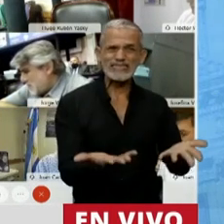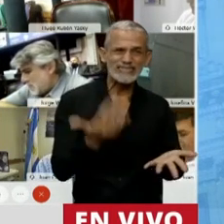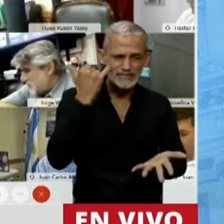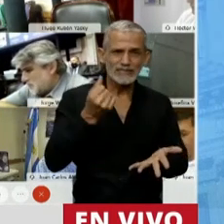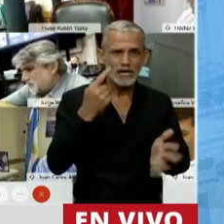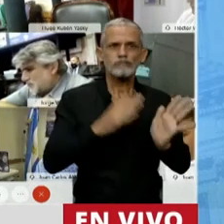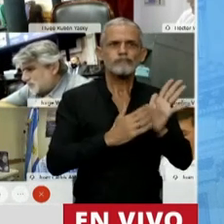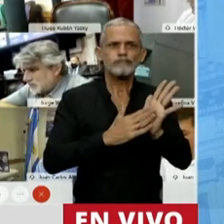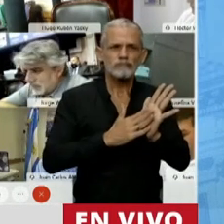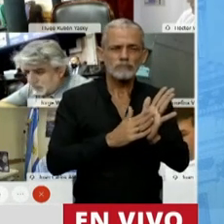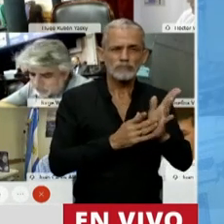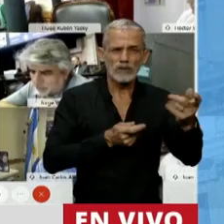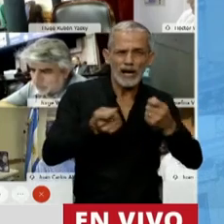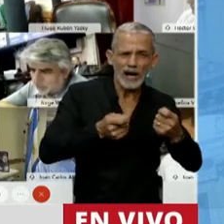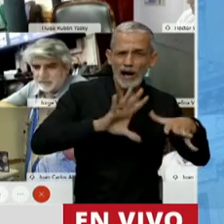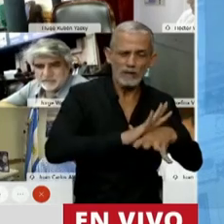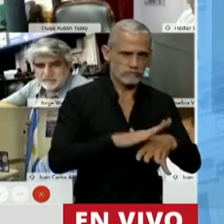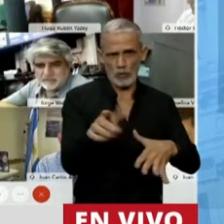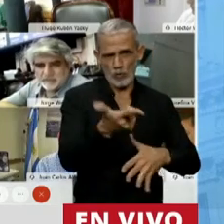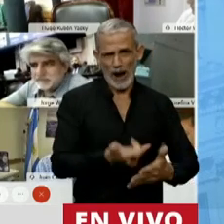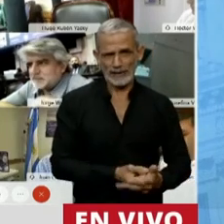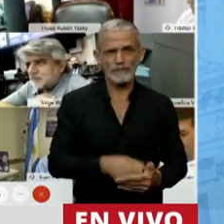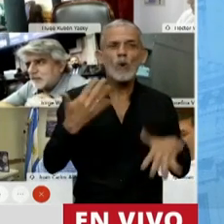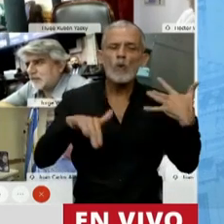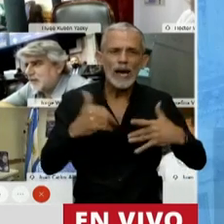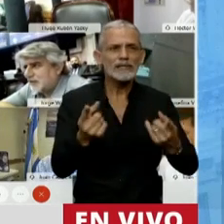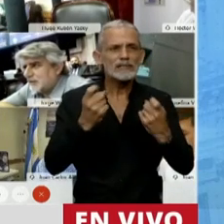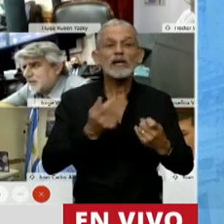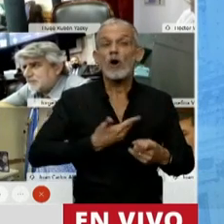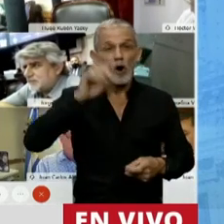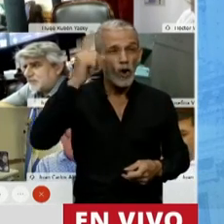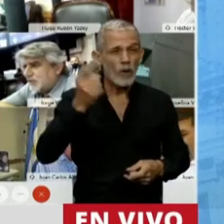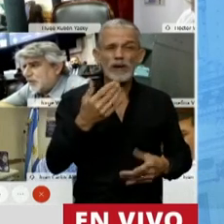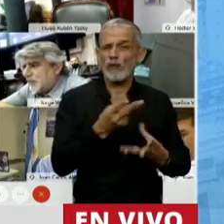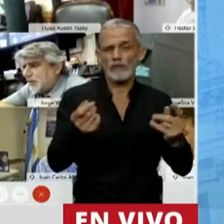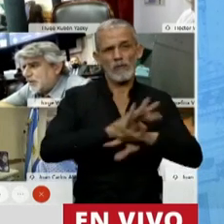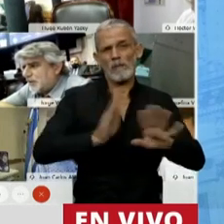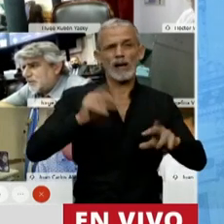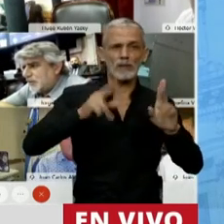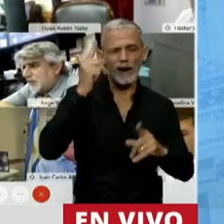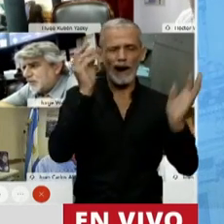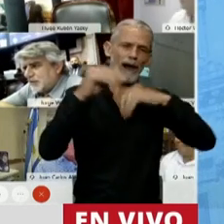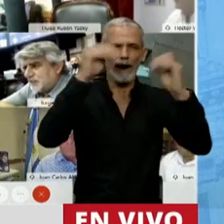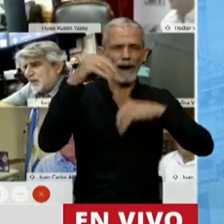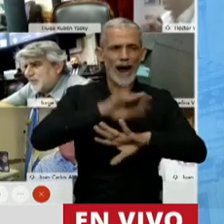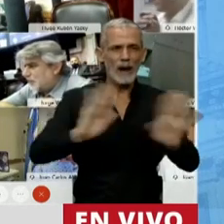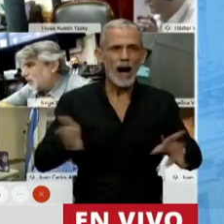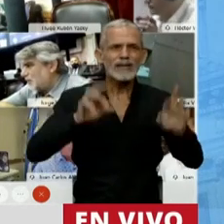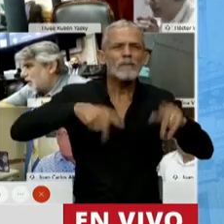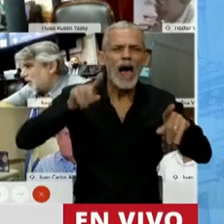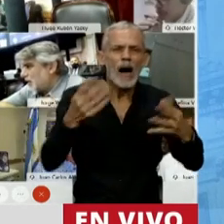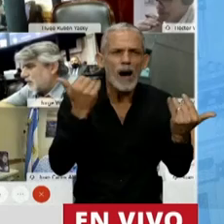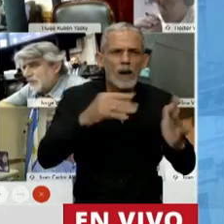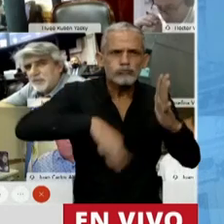demostró, es su nivel de inoperancia. Es urgente y necesario que el Gobierno termine con este plan de improvisación constante y define un rumbo de